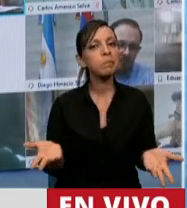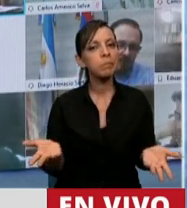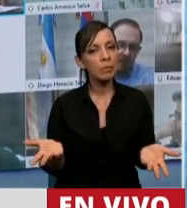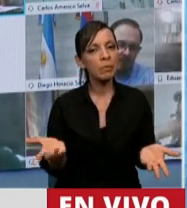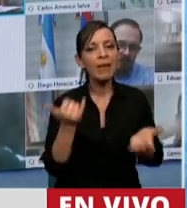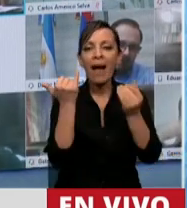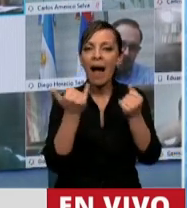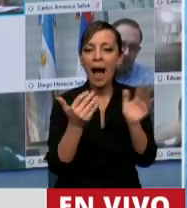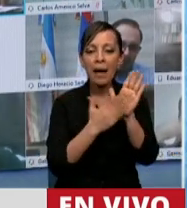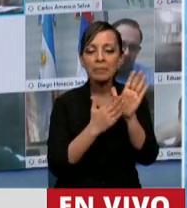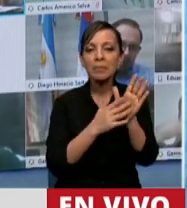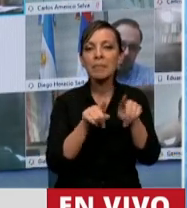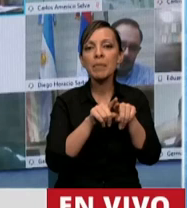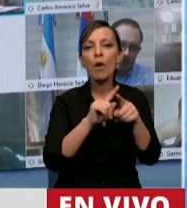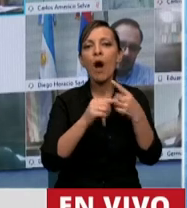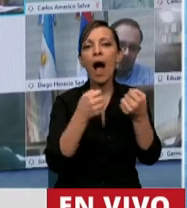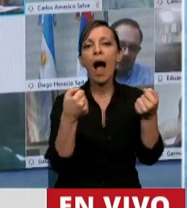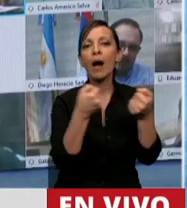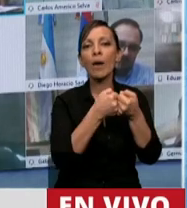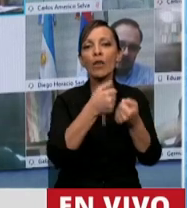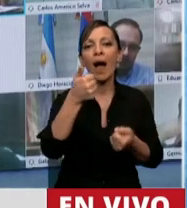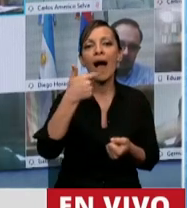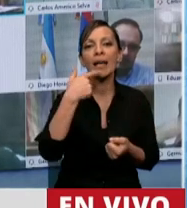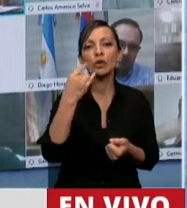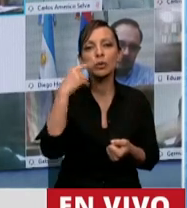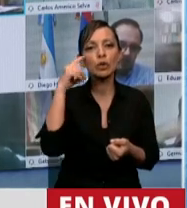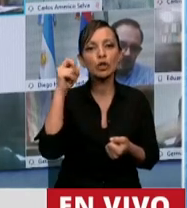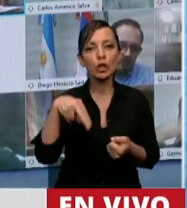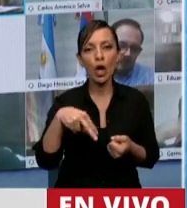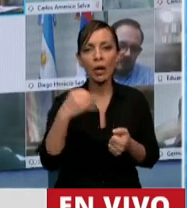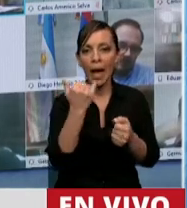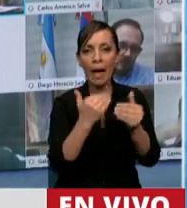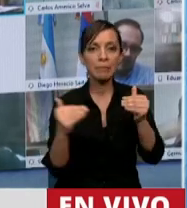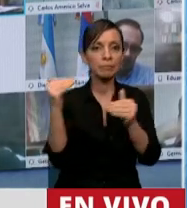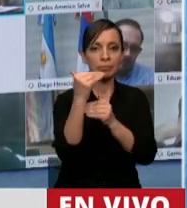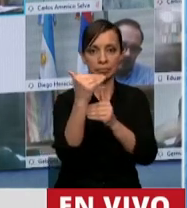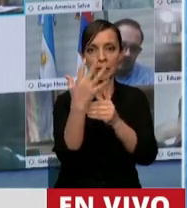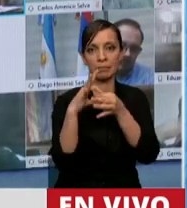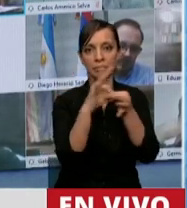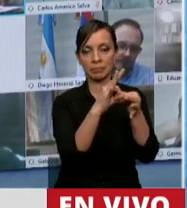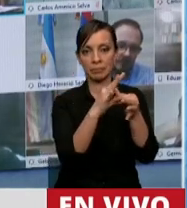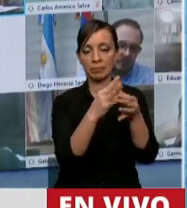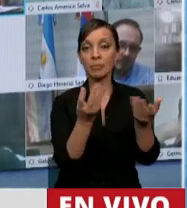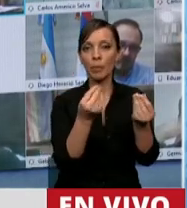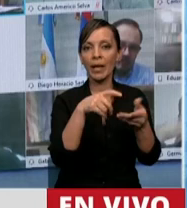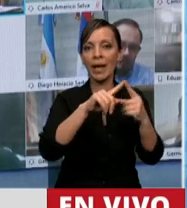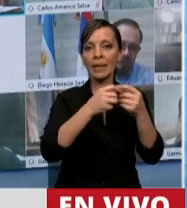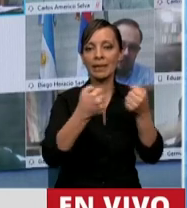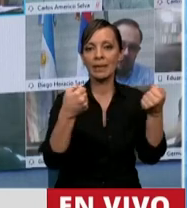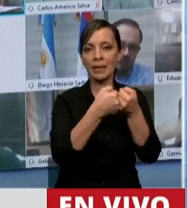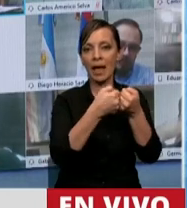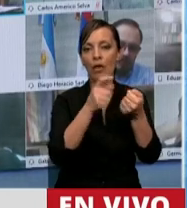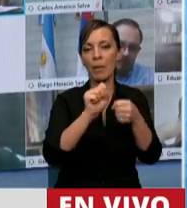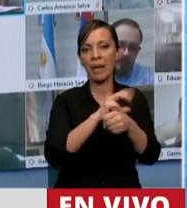hay instrumentos como el Tratado de Asunción que tiene jerarquía para nuestro país, porque es un tratado de integración, el Tratado de